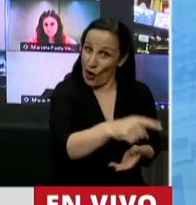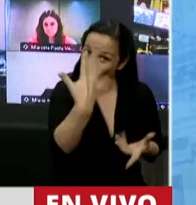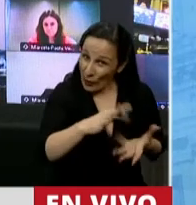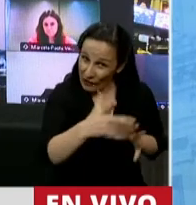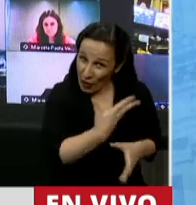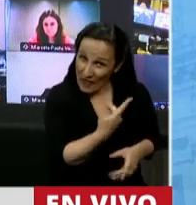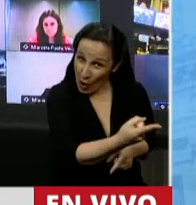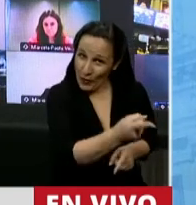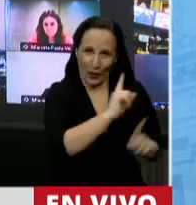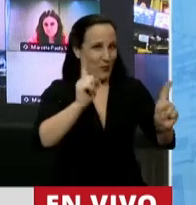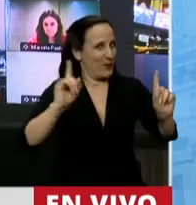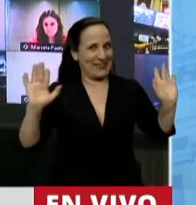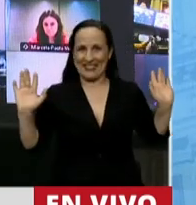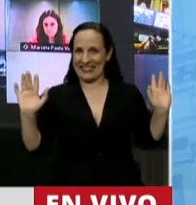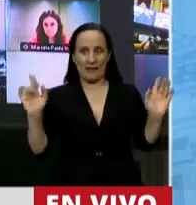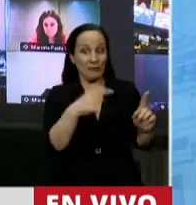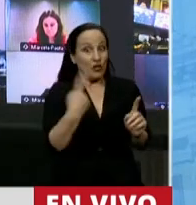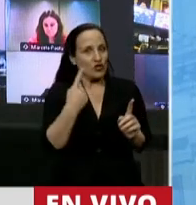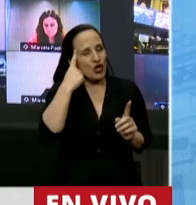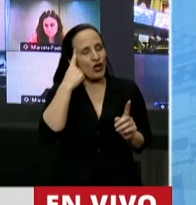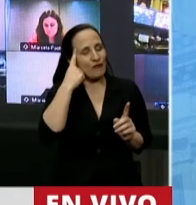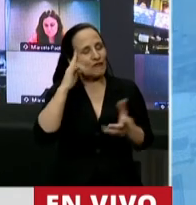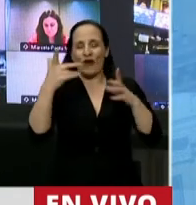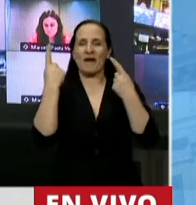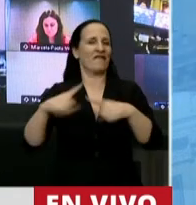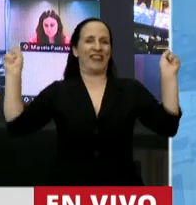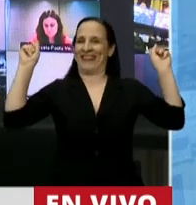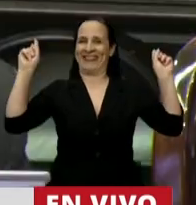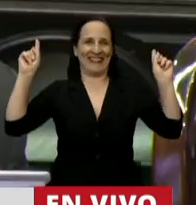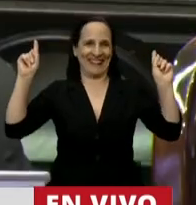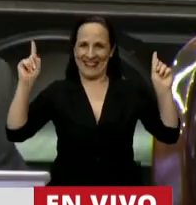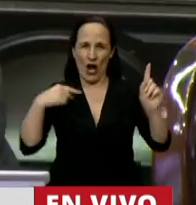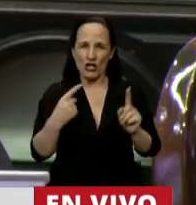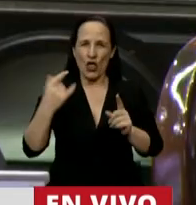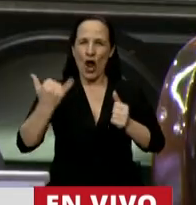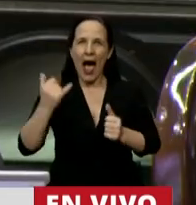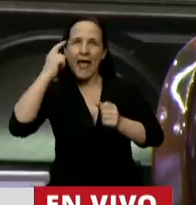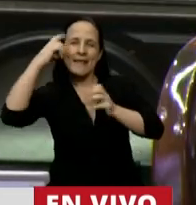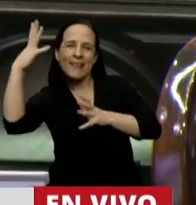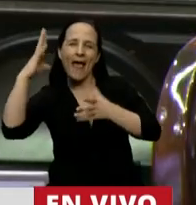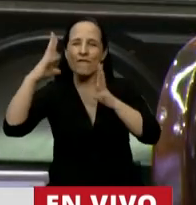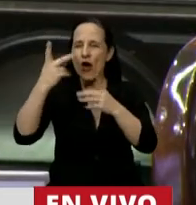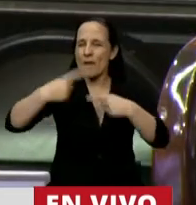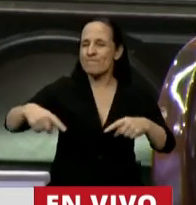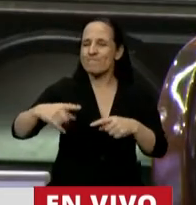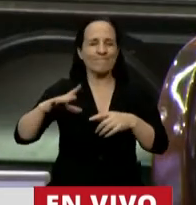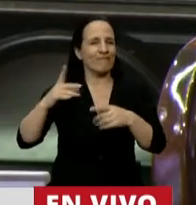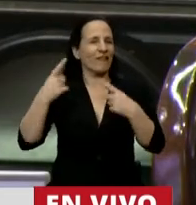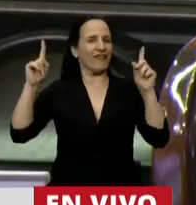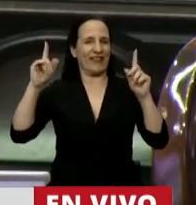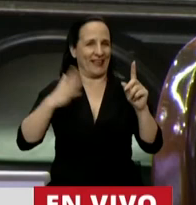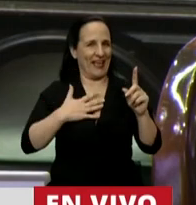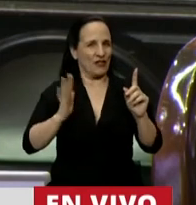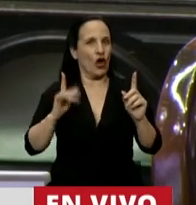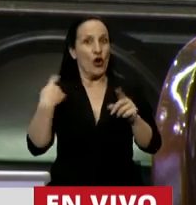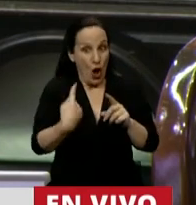manera de gobernar. Nosotros tenemos otros valores, otros principios, otros conceptos. Y esto es lo que vamos a